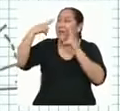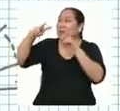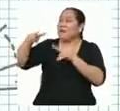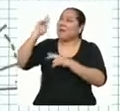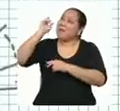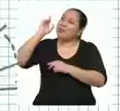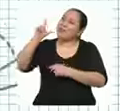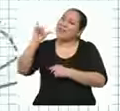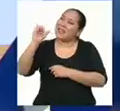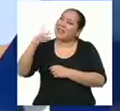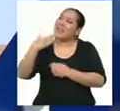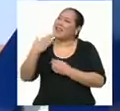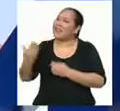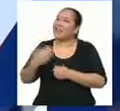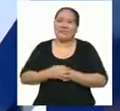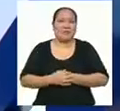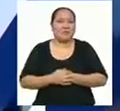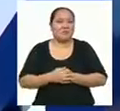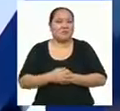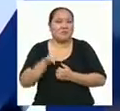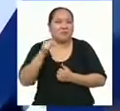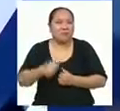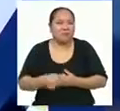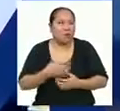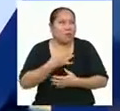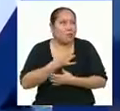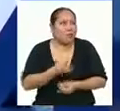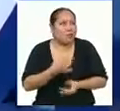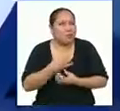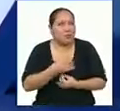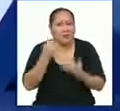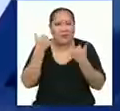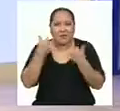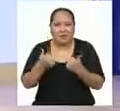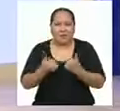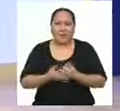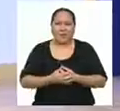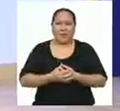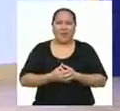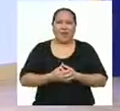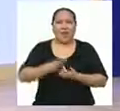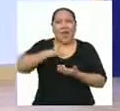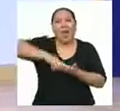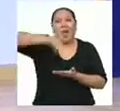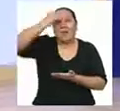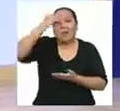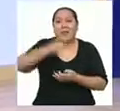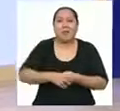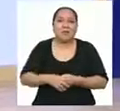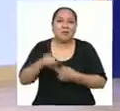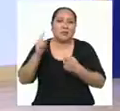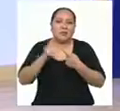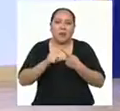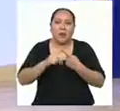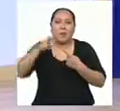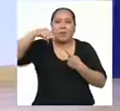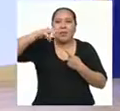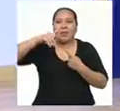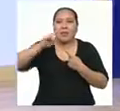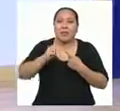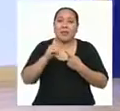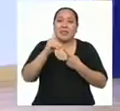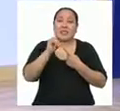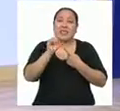Liliana! ¡Muchas gracias! ¡Uf! ¡Qué intenso ha estado hoy! Aprendimos sobre las medidas de